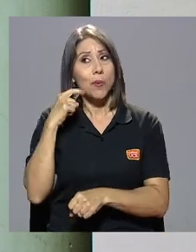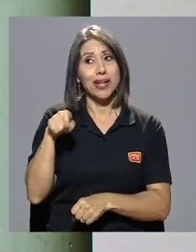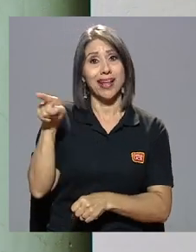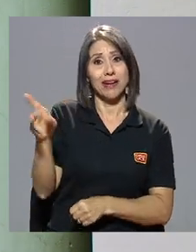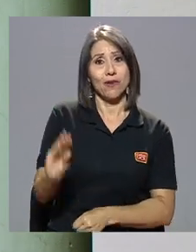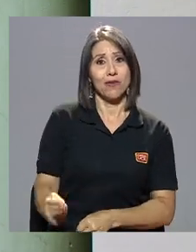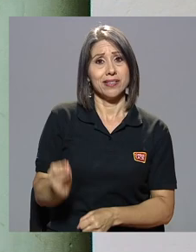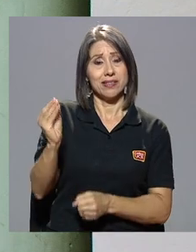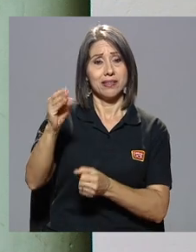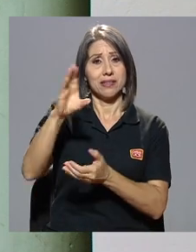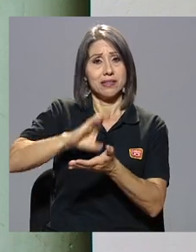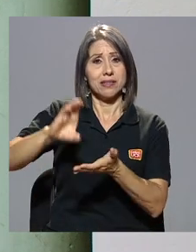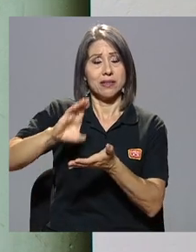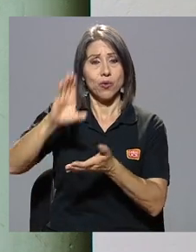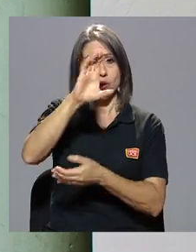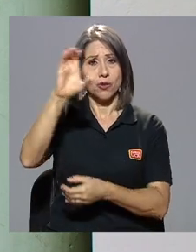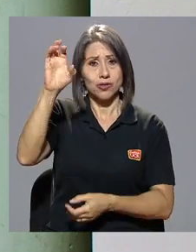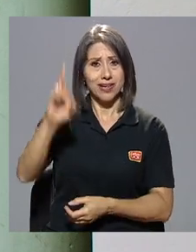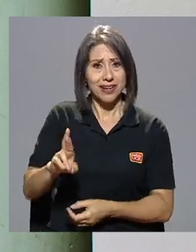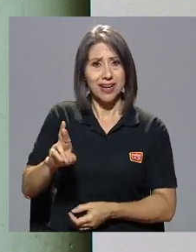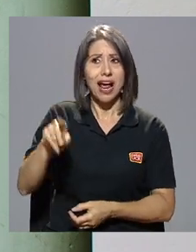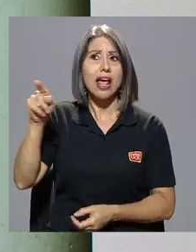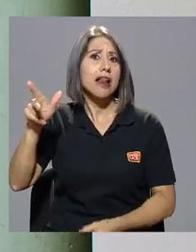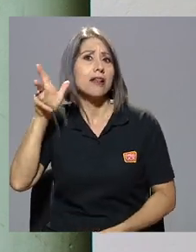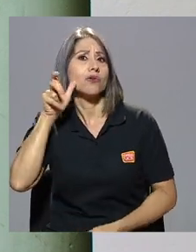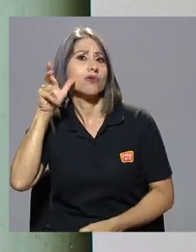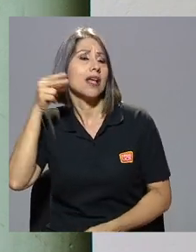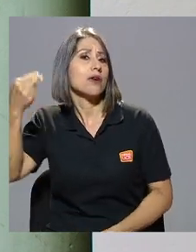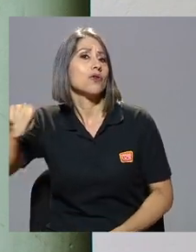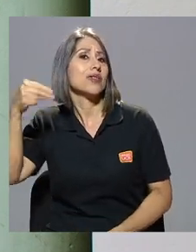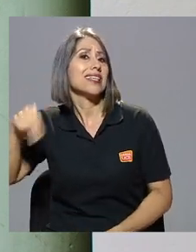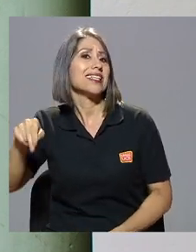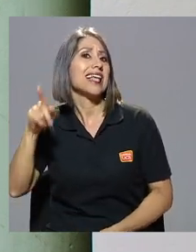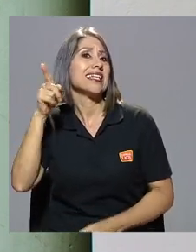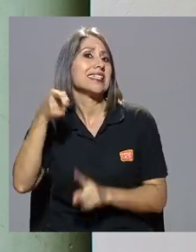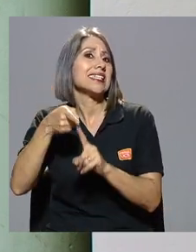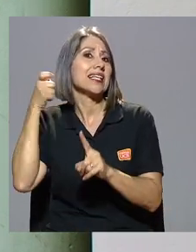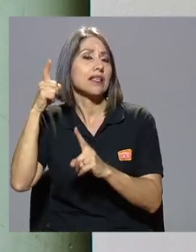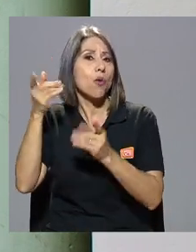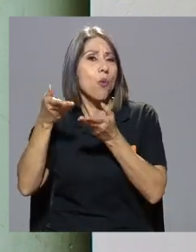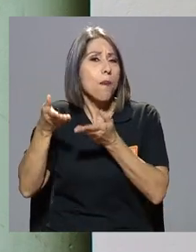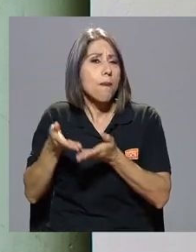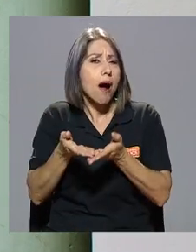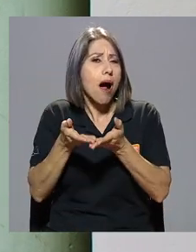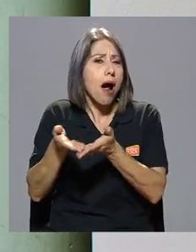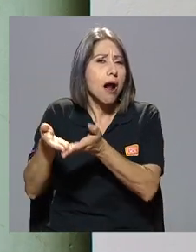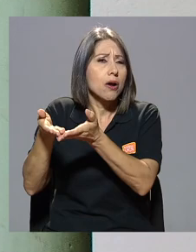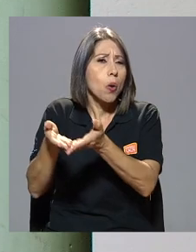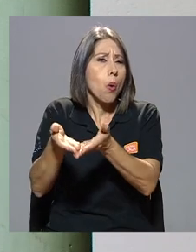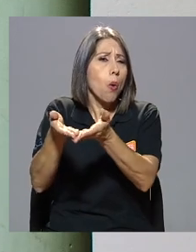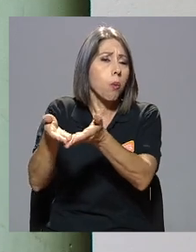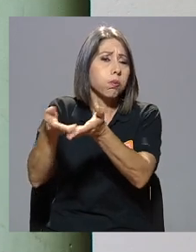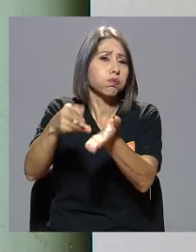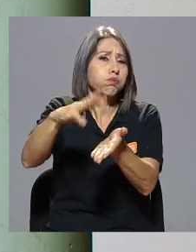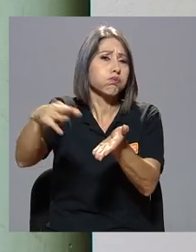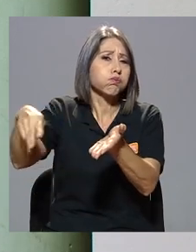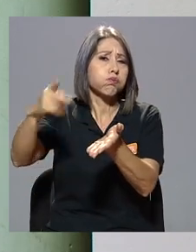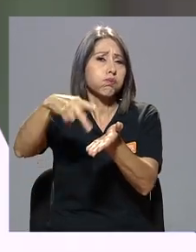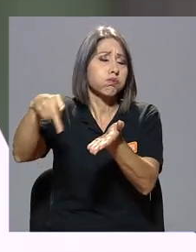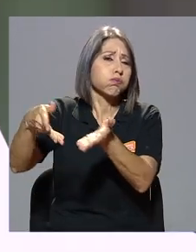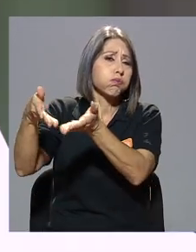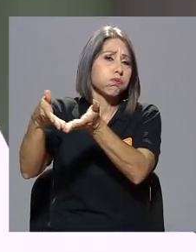jovencillo, en el Liceo de Costa Rica, recibía noticias desde un barco que estaba, no sé si en el